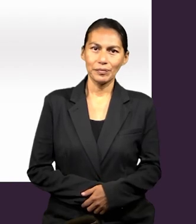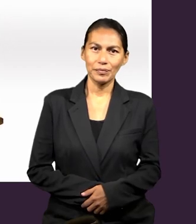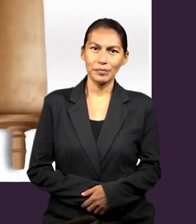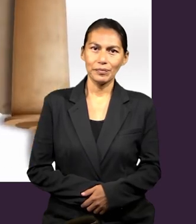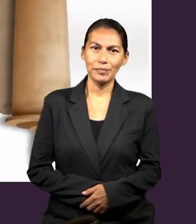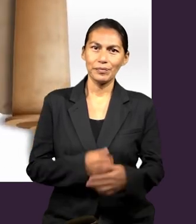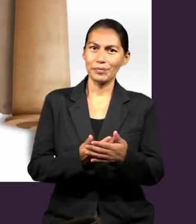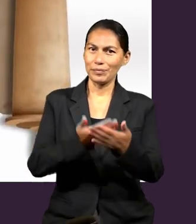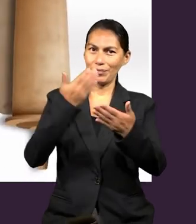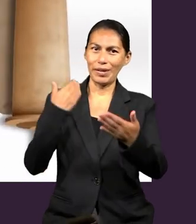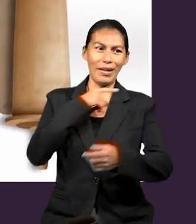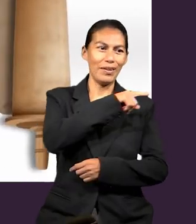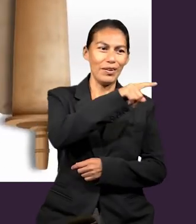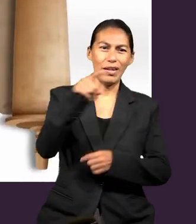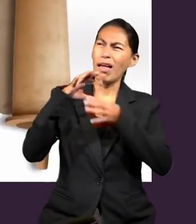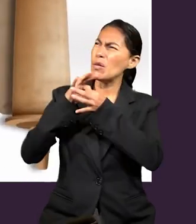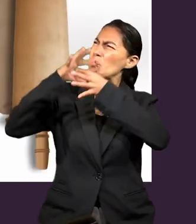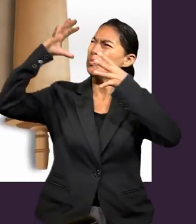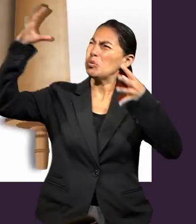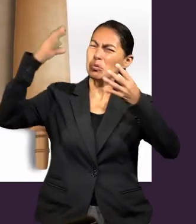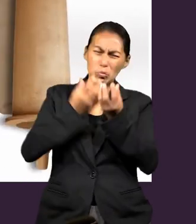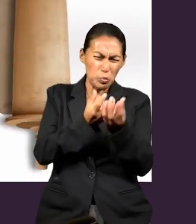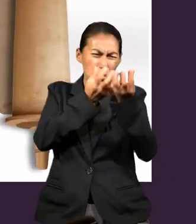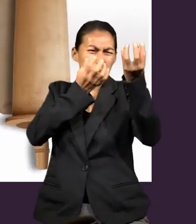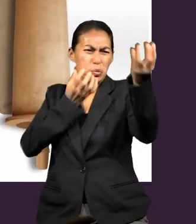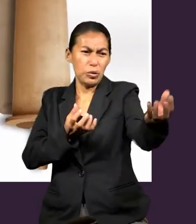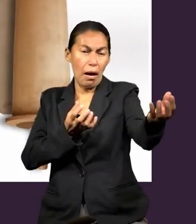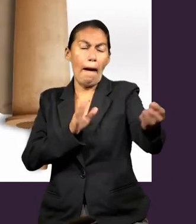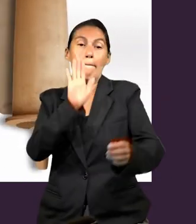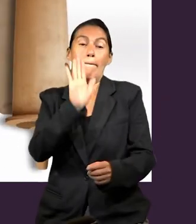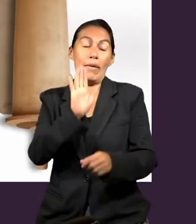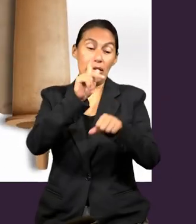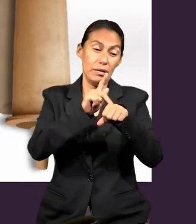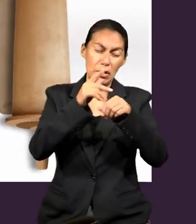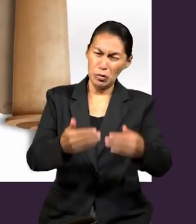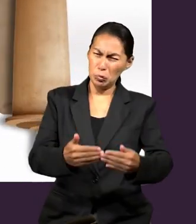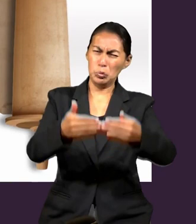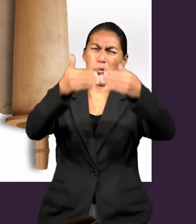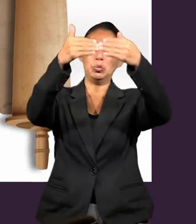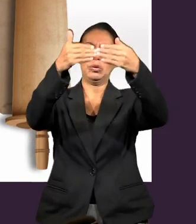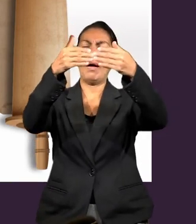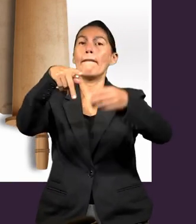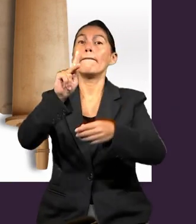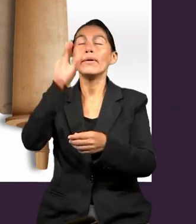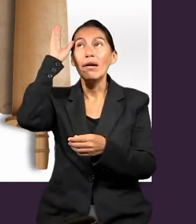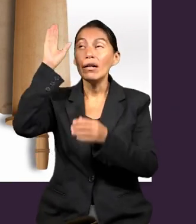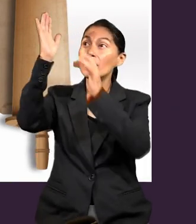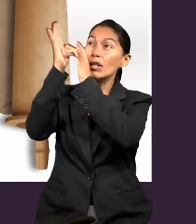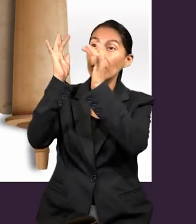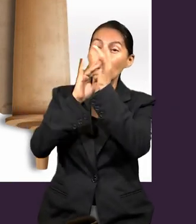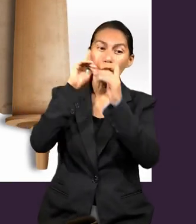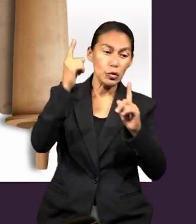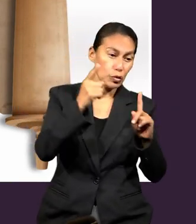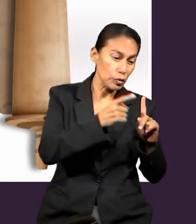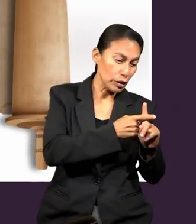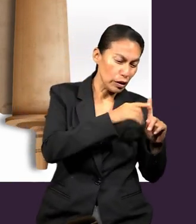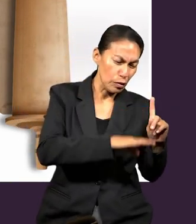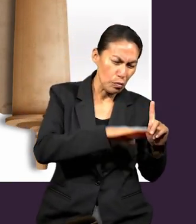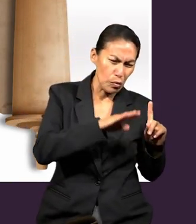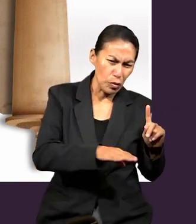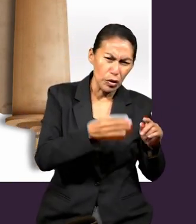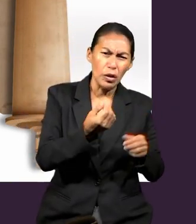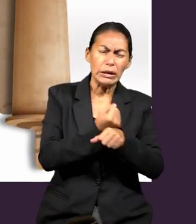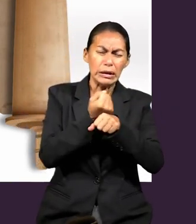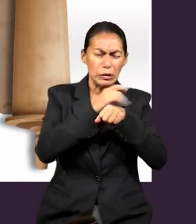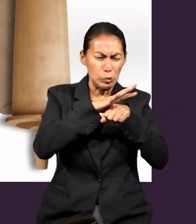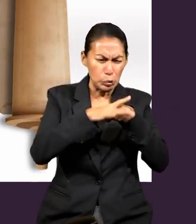Pero ahora en Cristo Jesús, ustedes, que en otro tiempo estaban lejos, han sido acercados por la sangre de